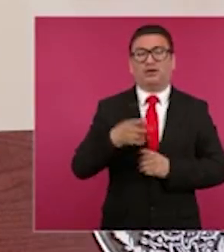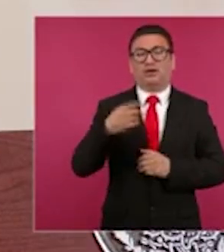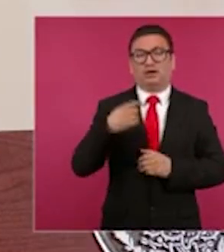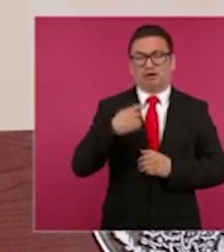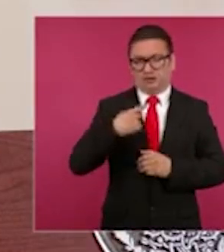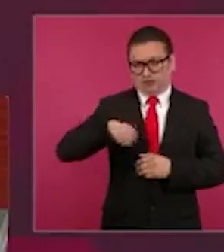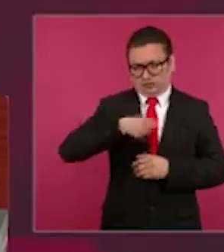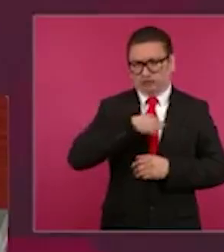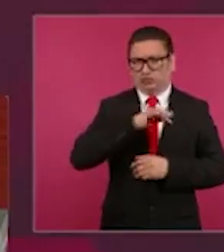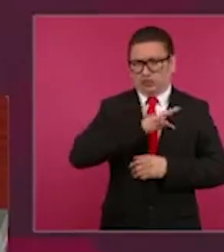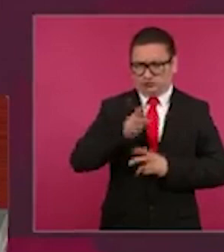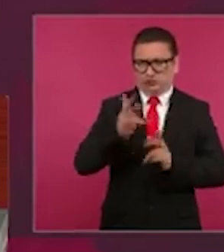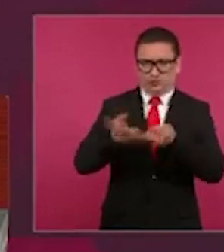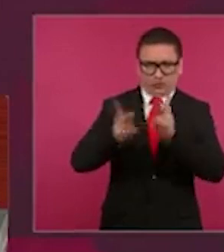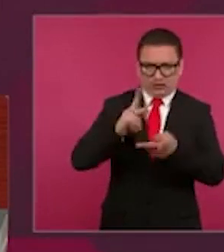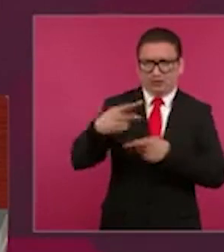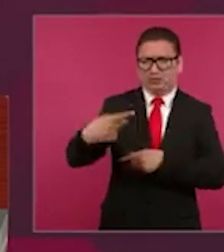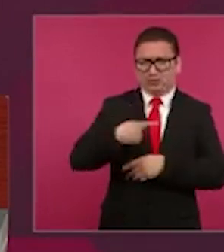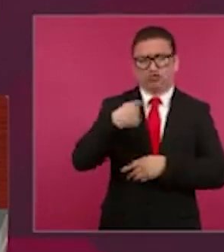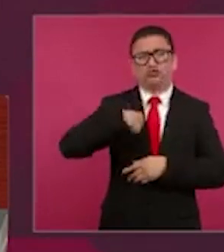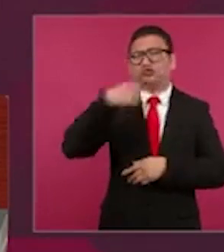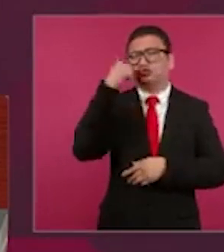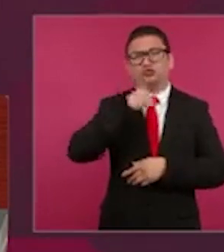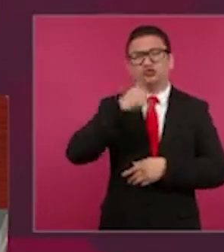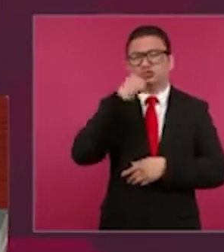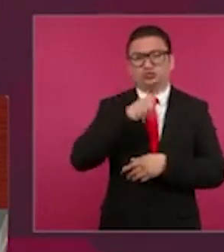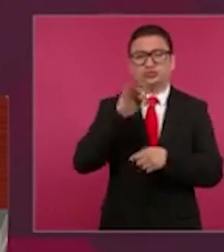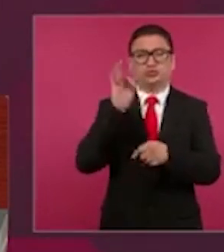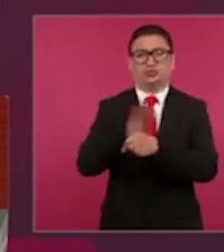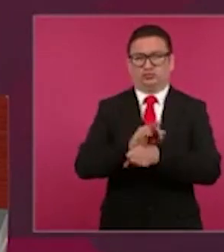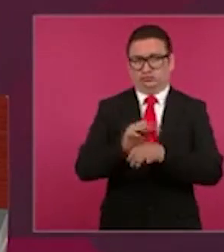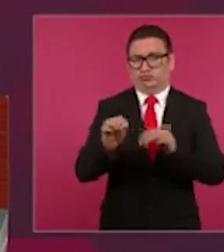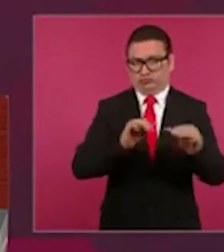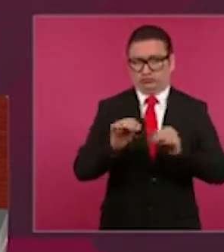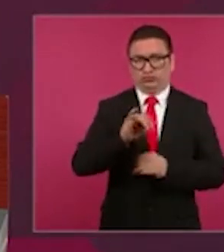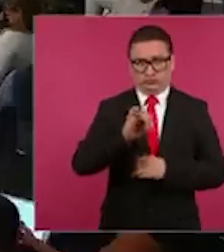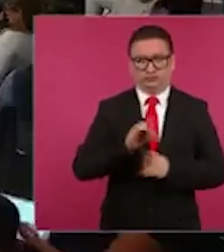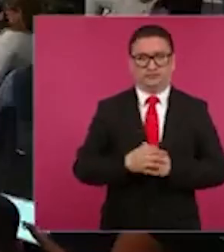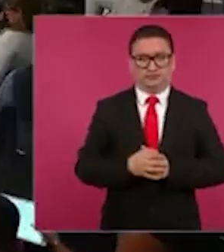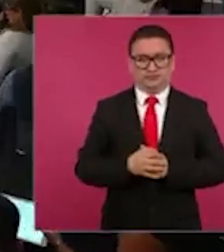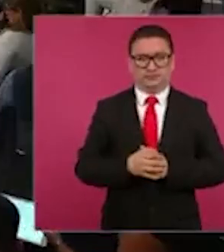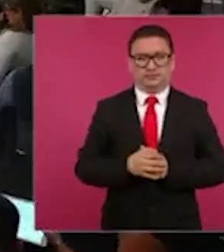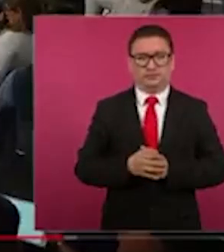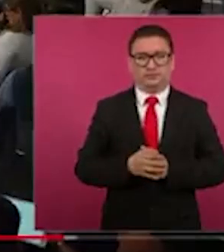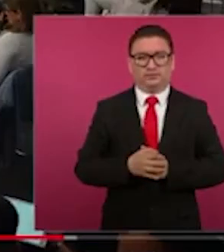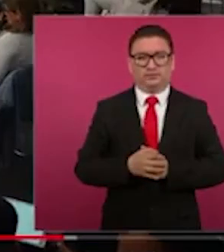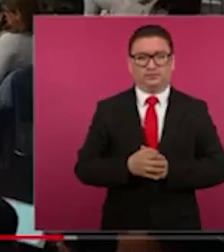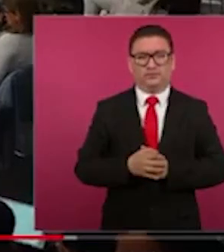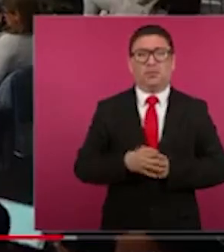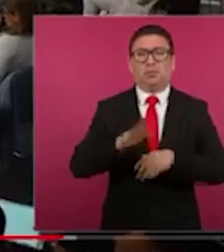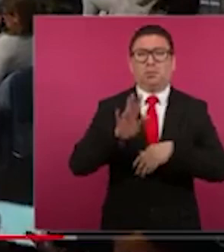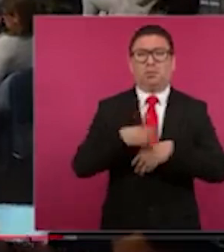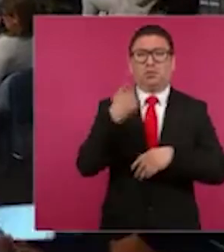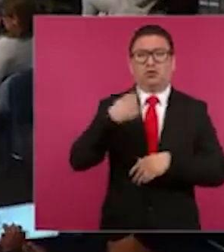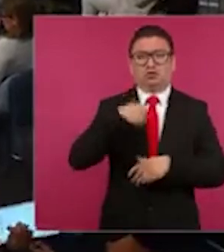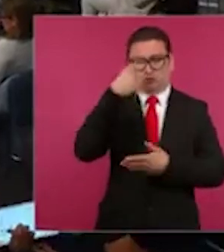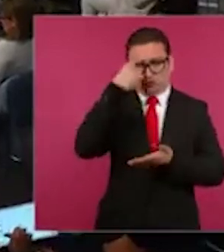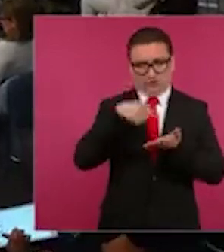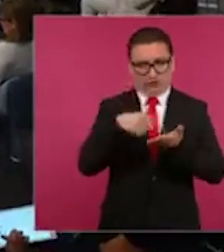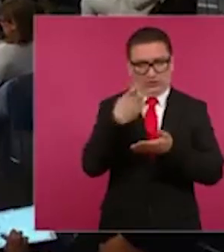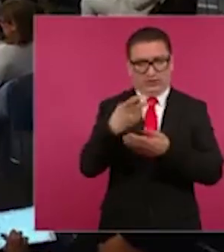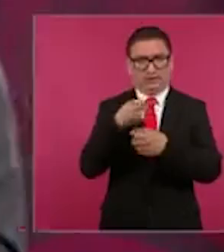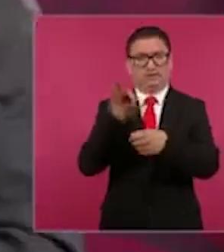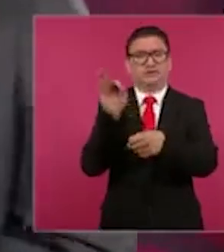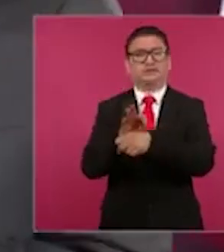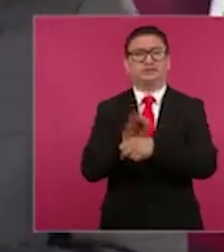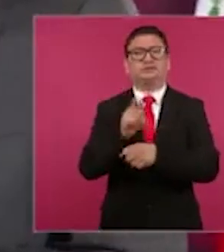por las cosas las anécdotas que recuerda de la historia de México en concreto bueno dijo ya no me pregunten de eso la manera de distanciarse